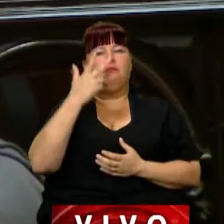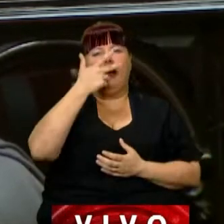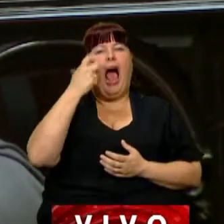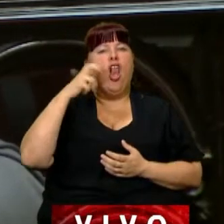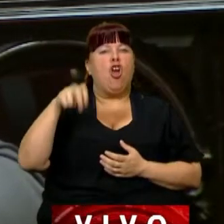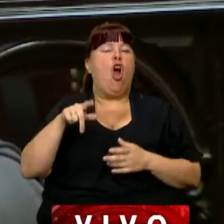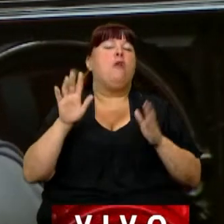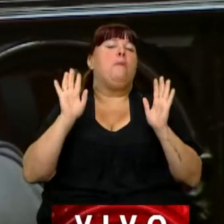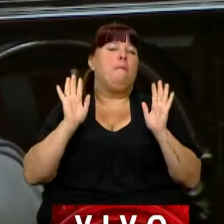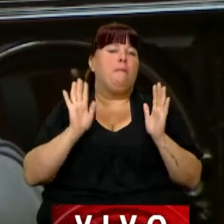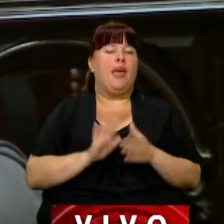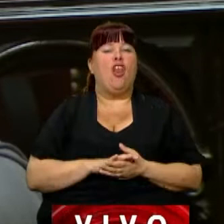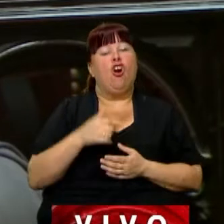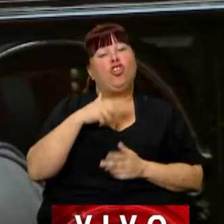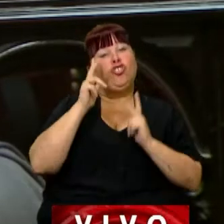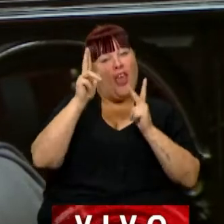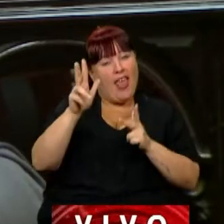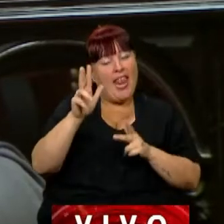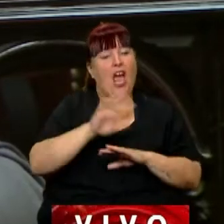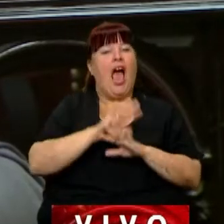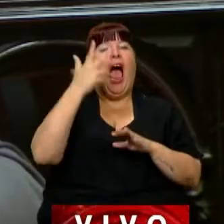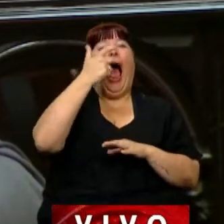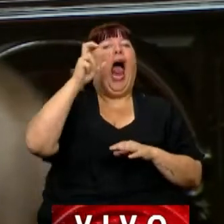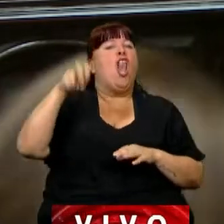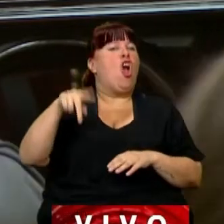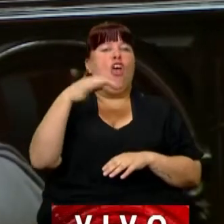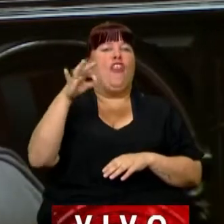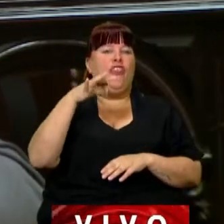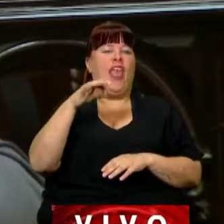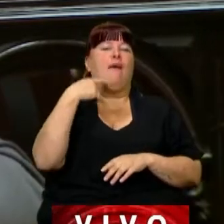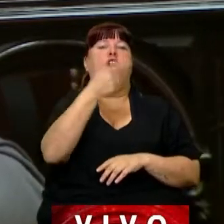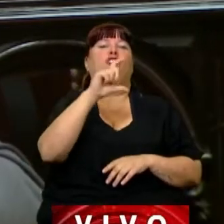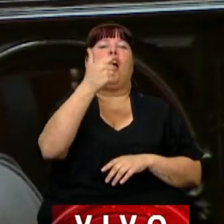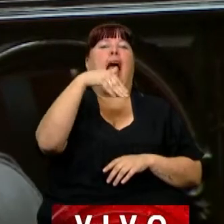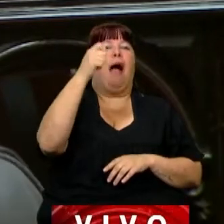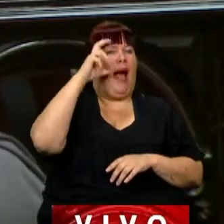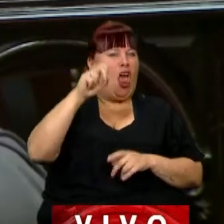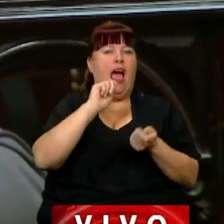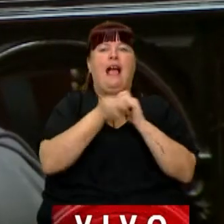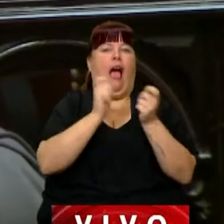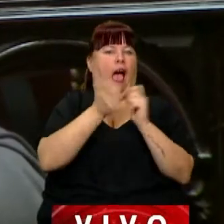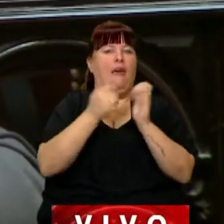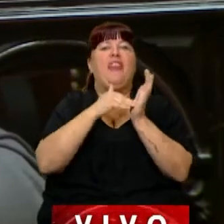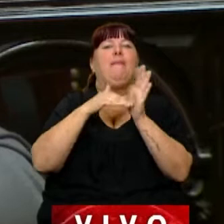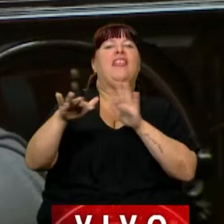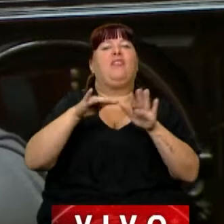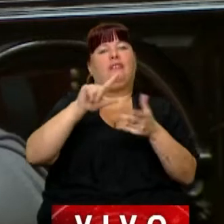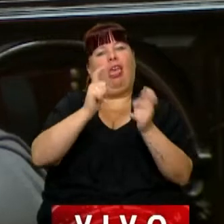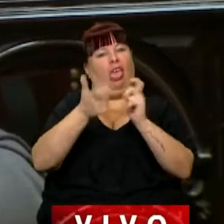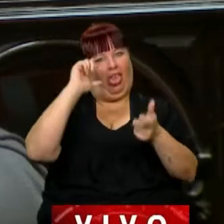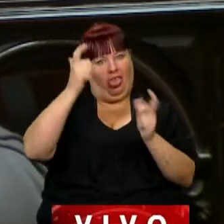pero bueno, yo le diría que más que halcón debiera ser con un camaleón, porque cambia de colores según la ocasión.